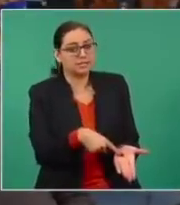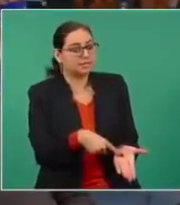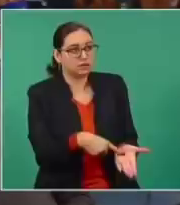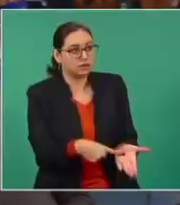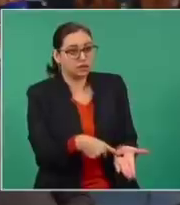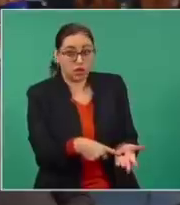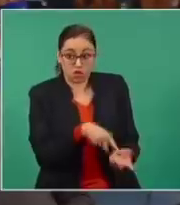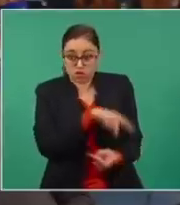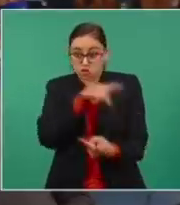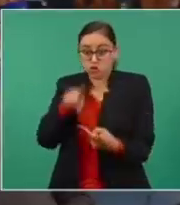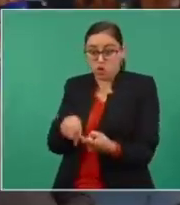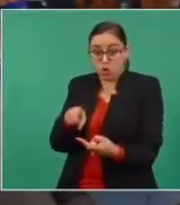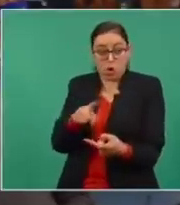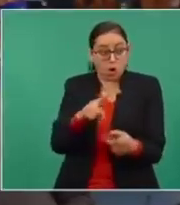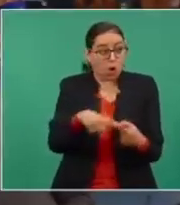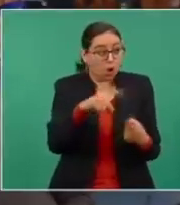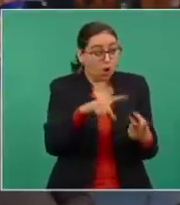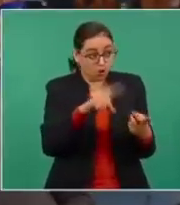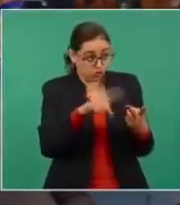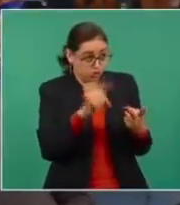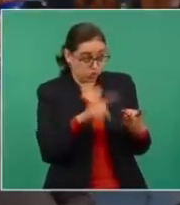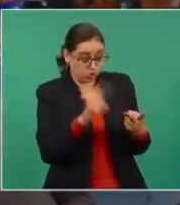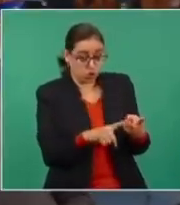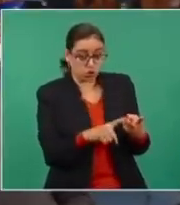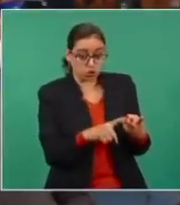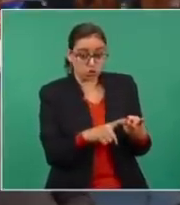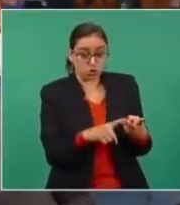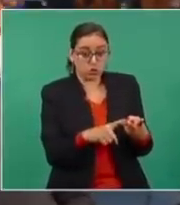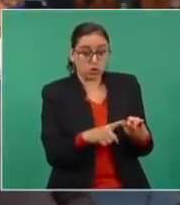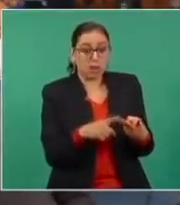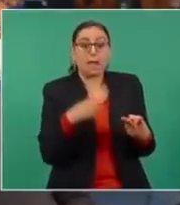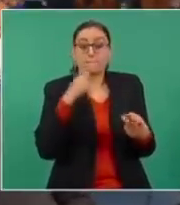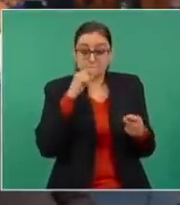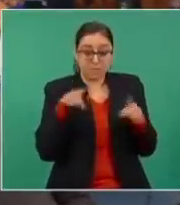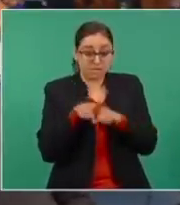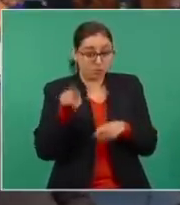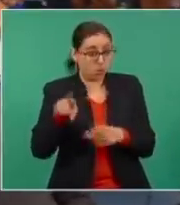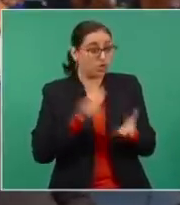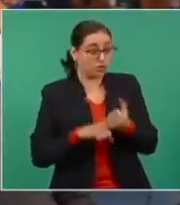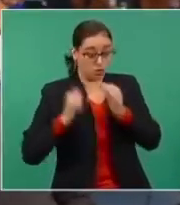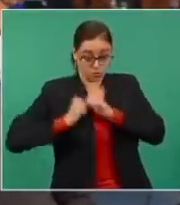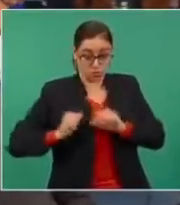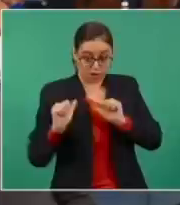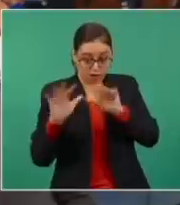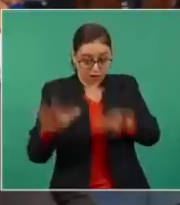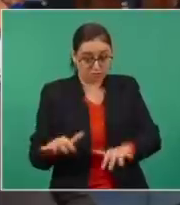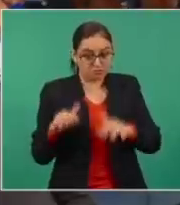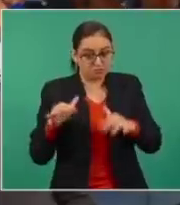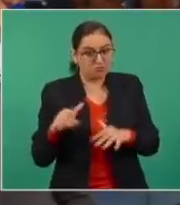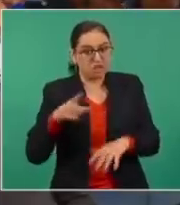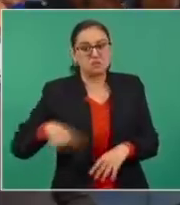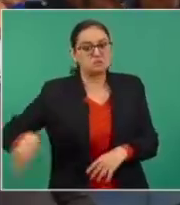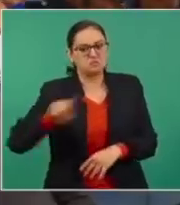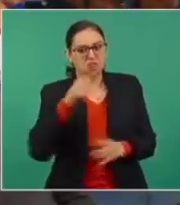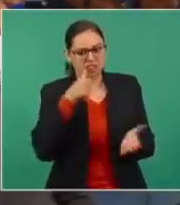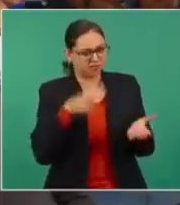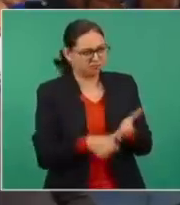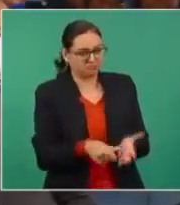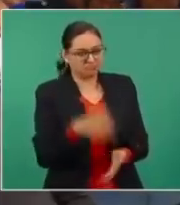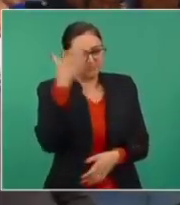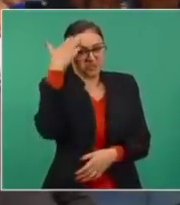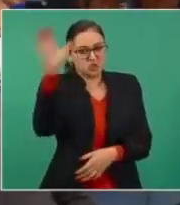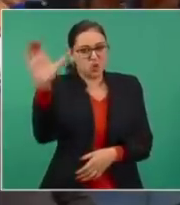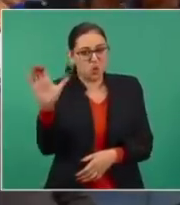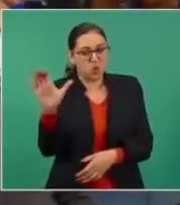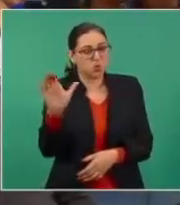Dos, presidente, incluso el Cabildo, cuando llegué allá, no sabían de la carta, se